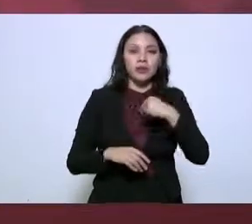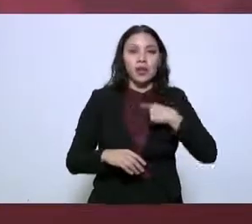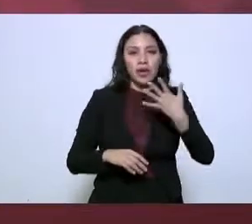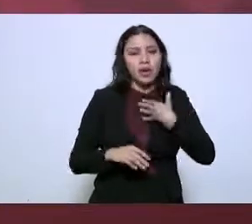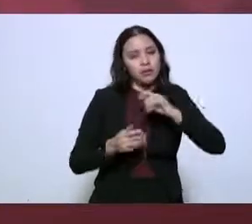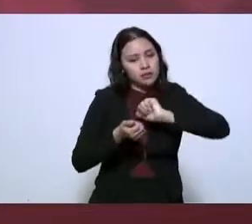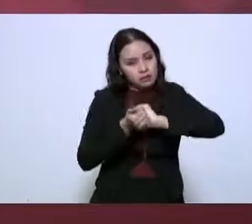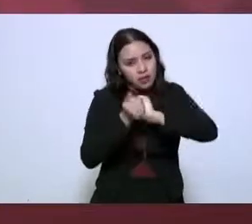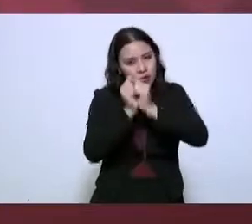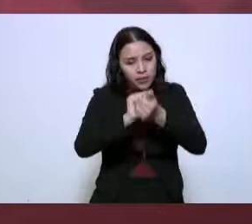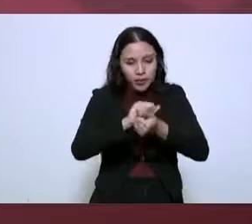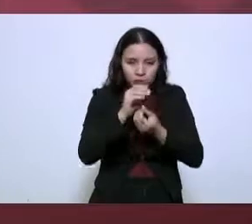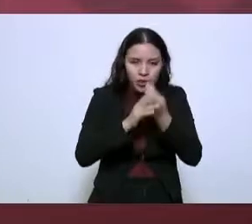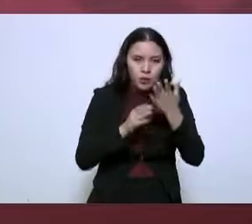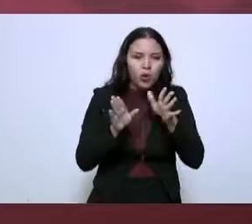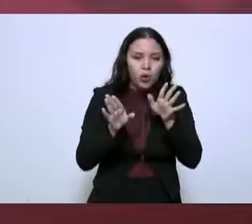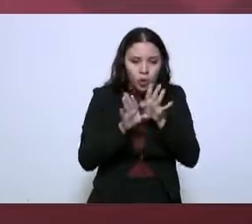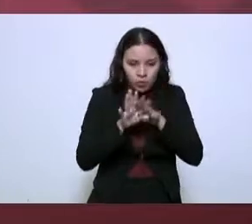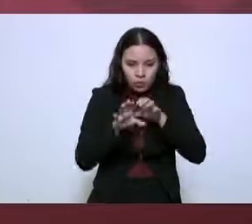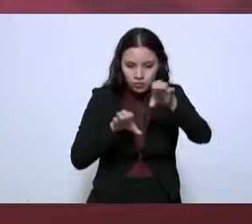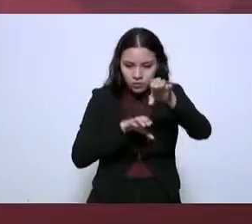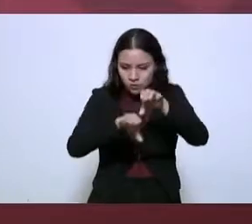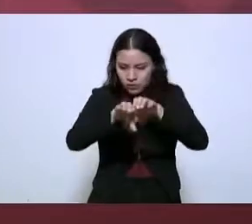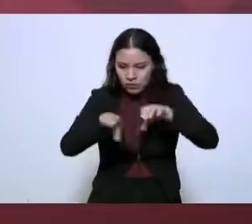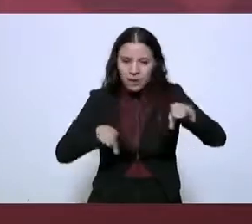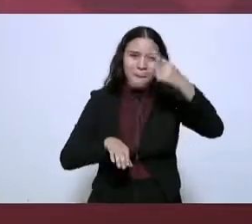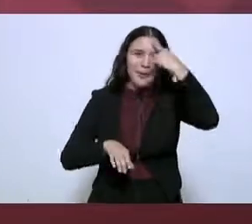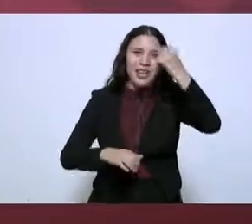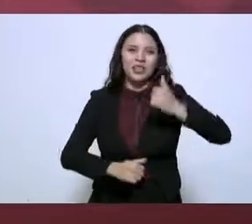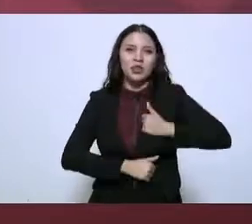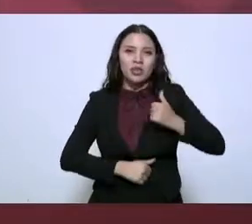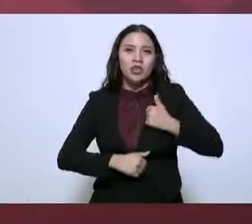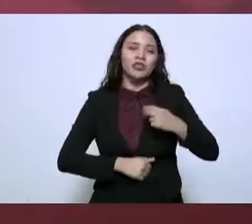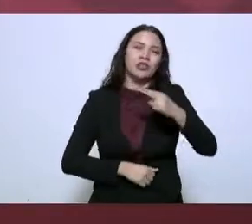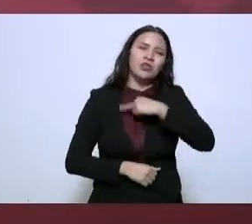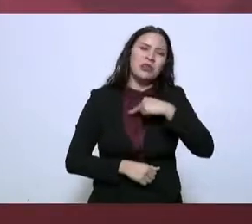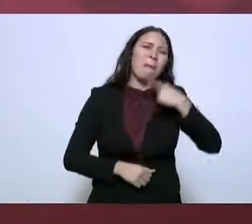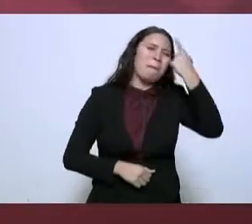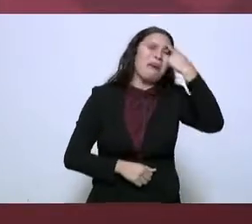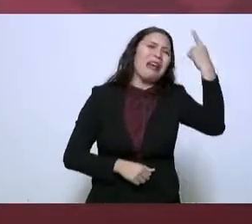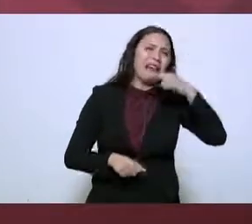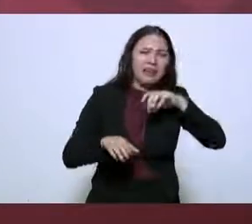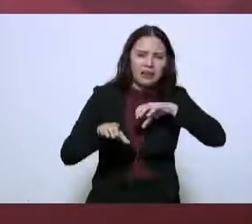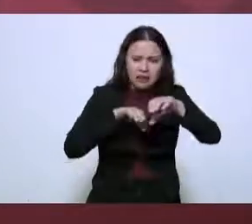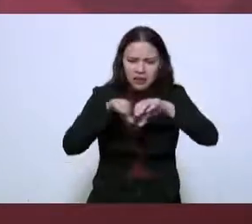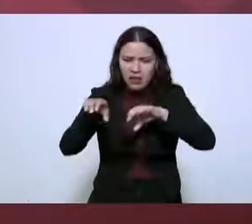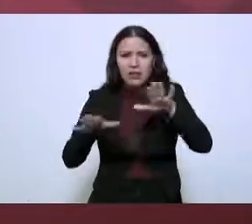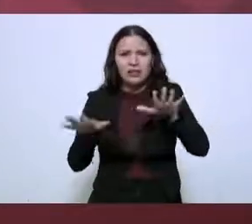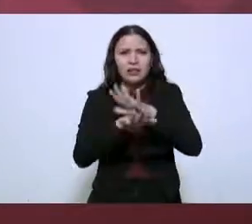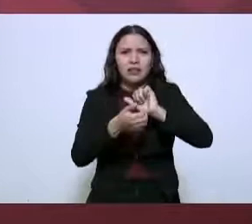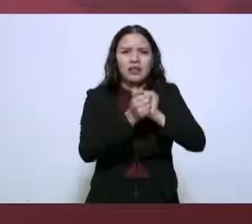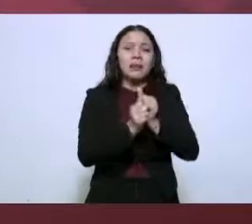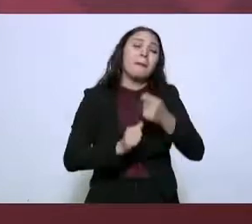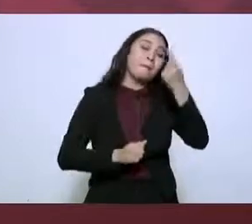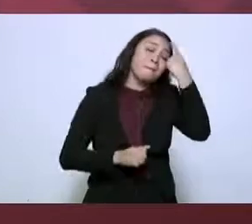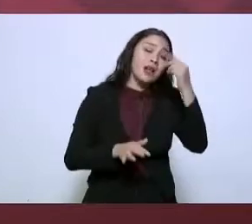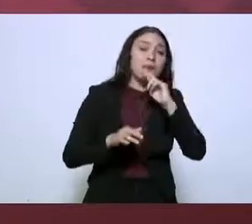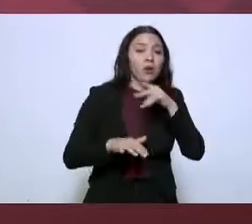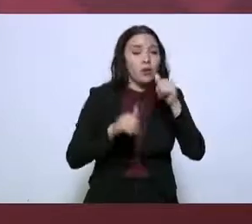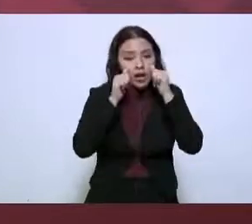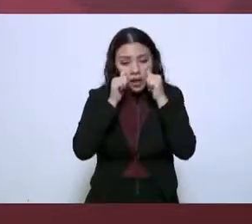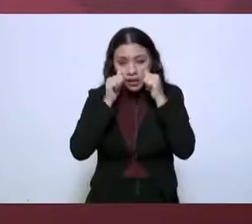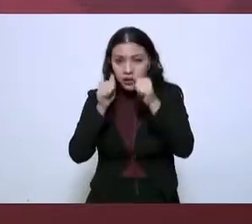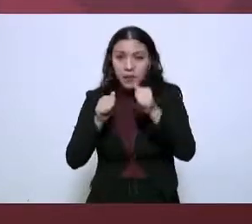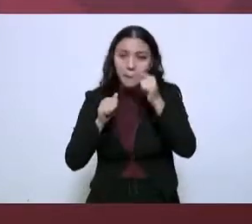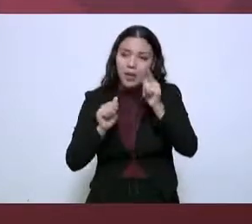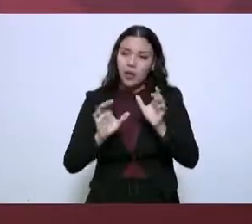reestructuración en la División Territorial Militar en Tamaulipas, buscando atender de mejor manera todo el